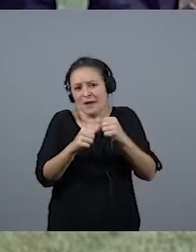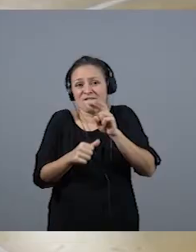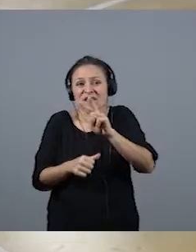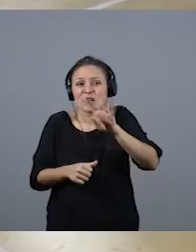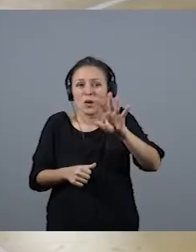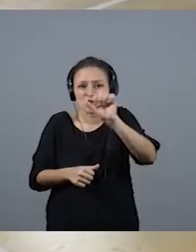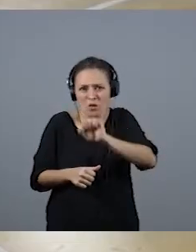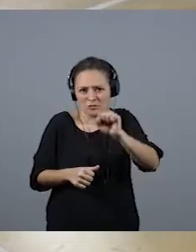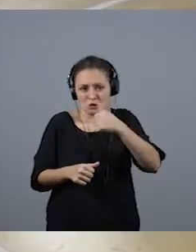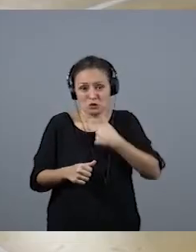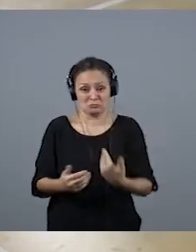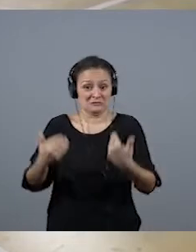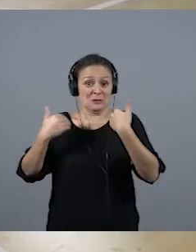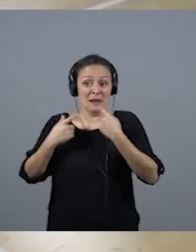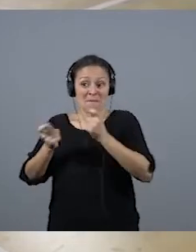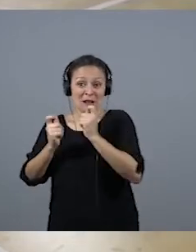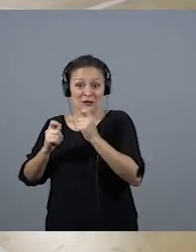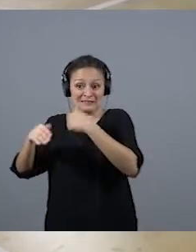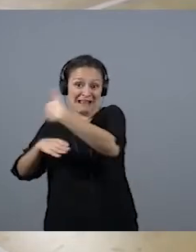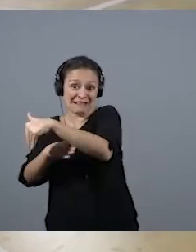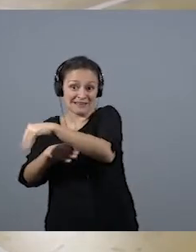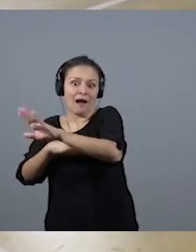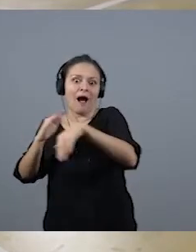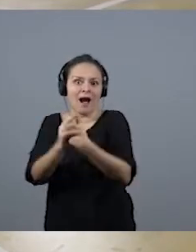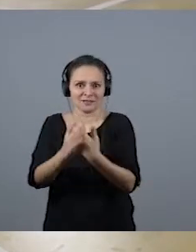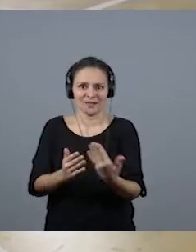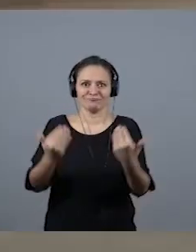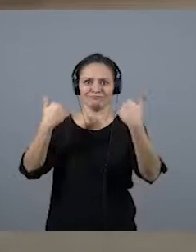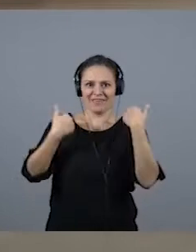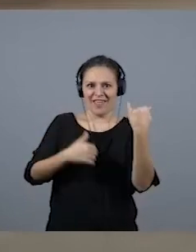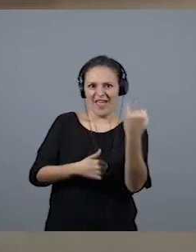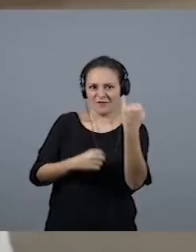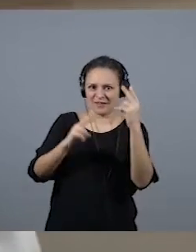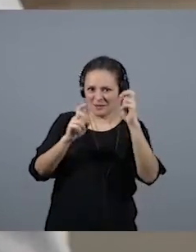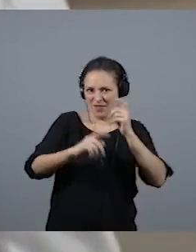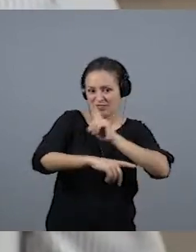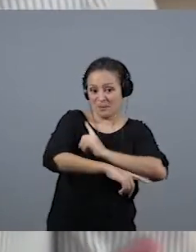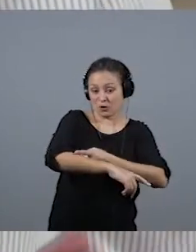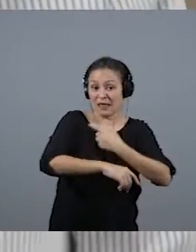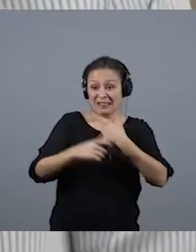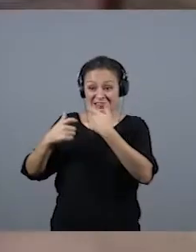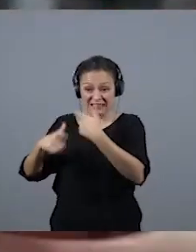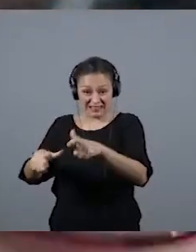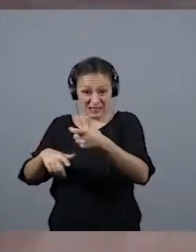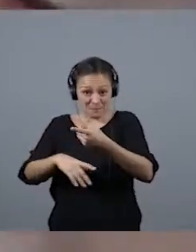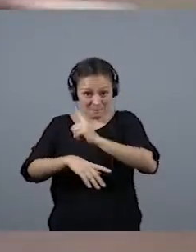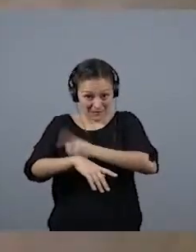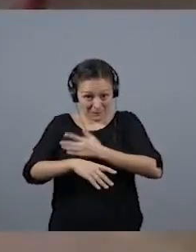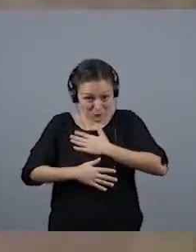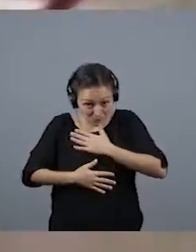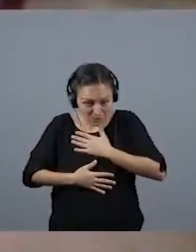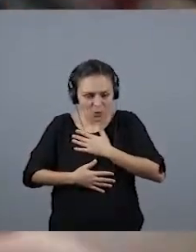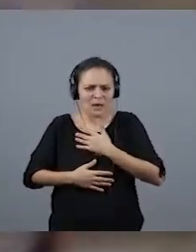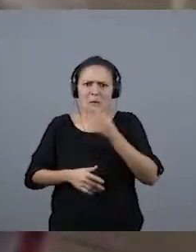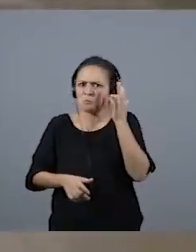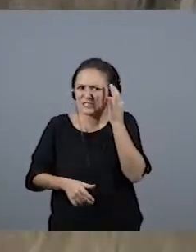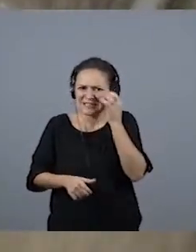corresponsal hasta que llegué a la jefatura de deportes. Por mi departamento pasaron muchas chicas que venían en